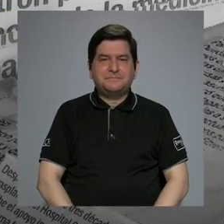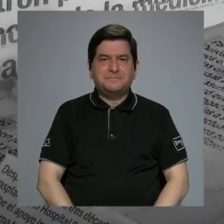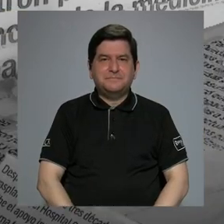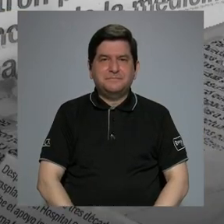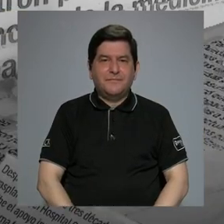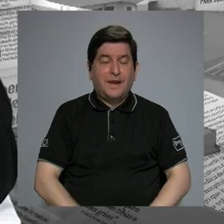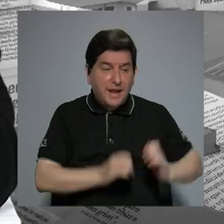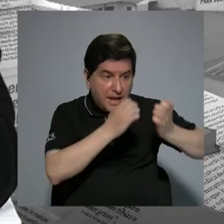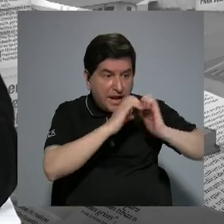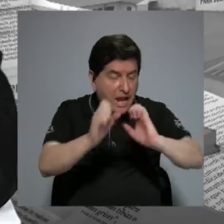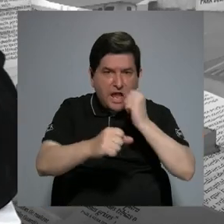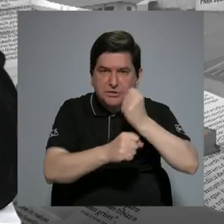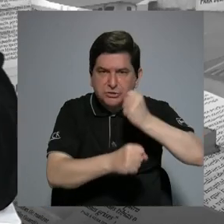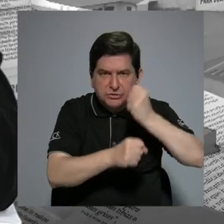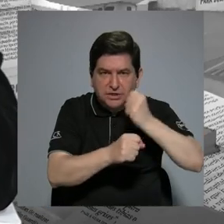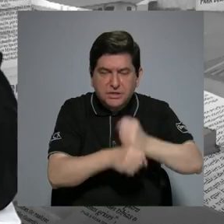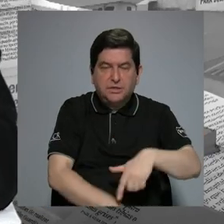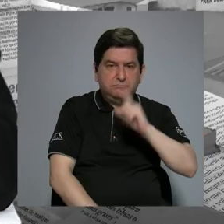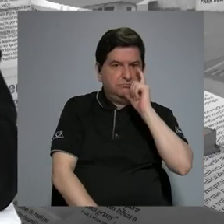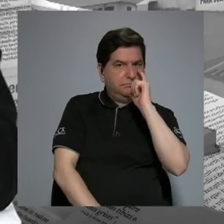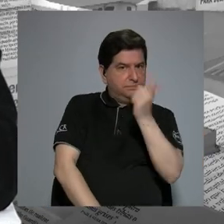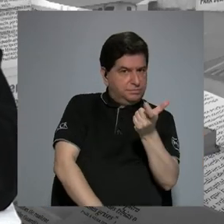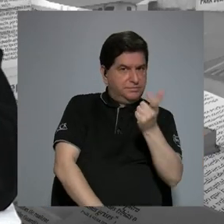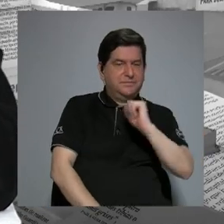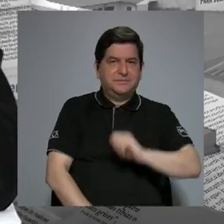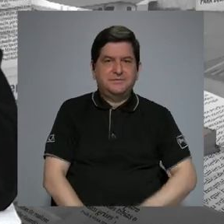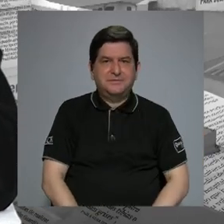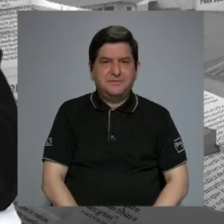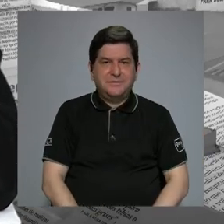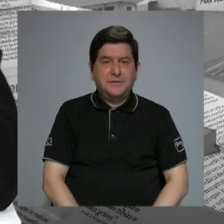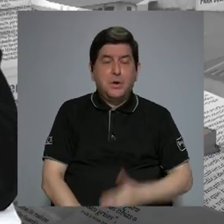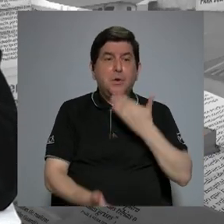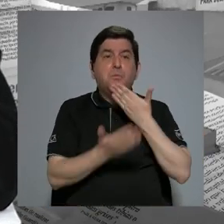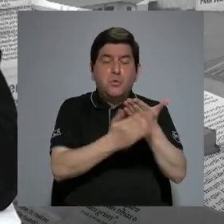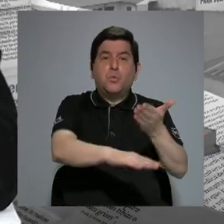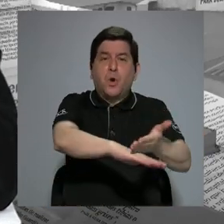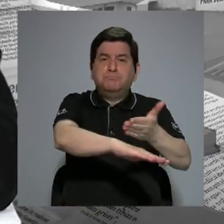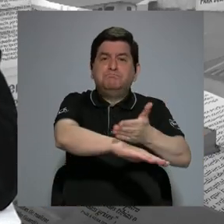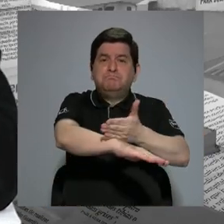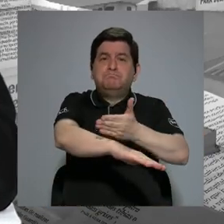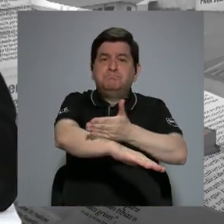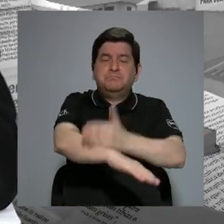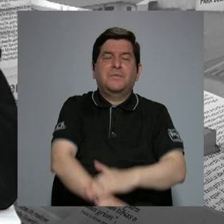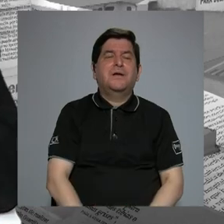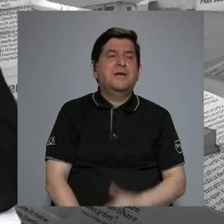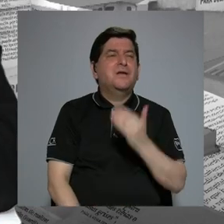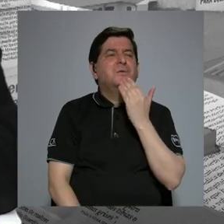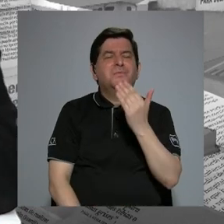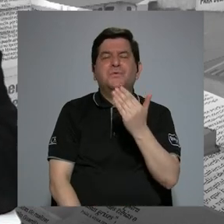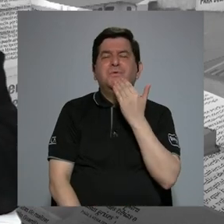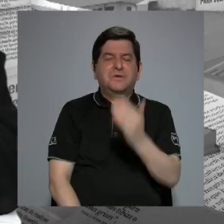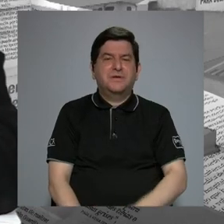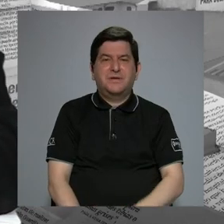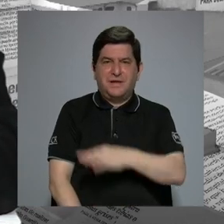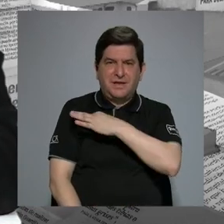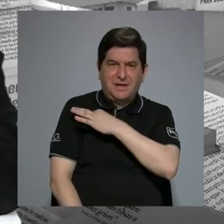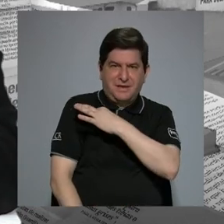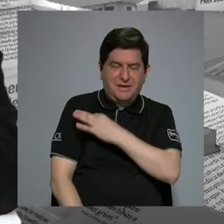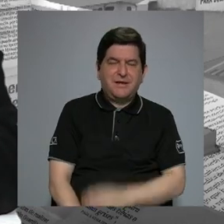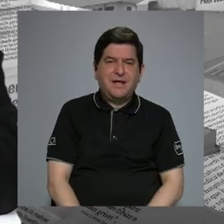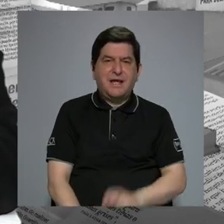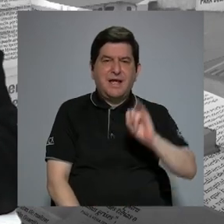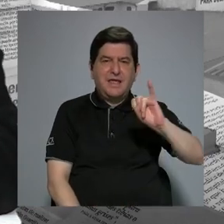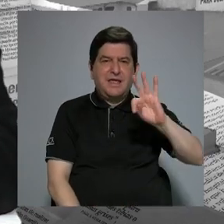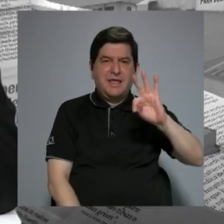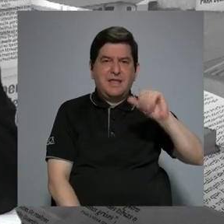estrategia de empleo, que afortunadamente va con un buen avance, y agradezco nuevamente que invitaran a Italac,